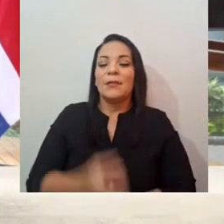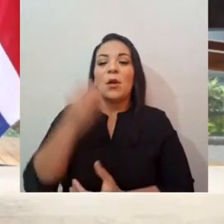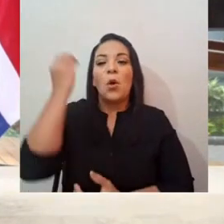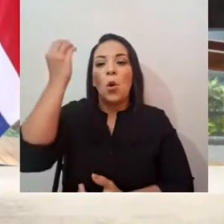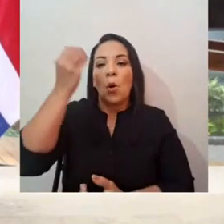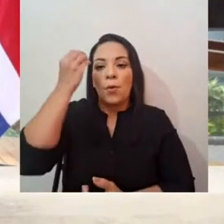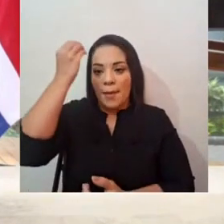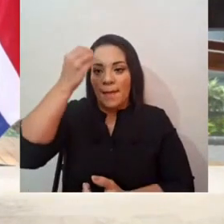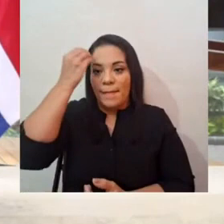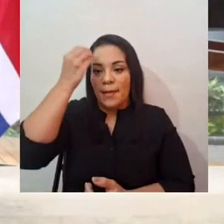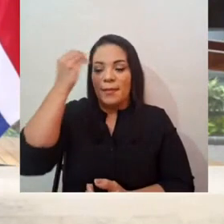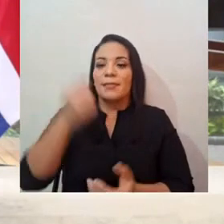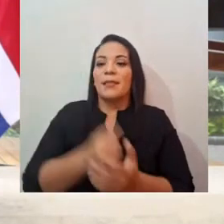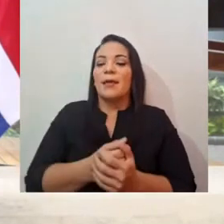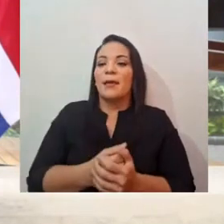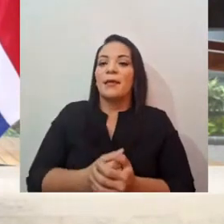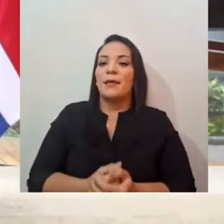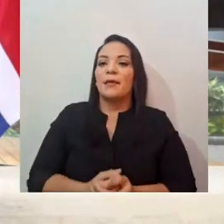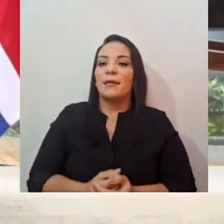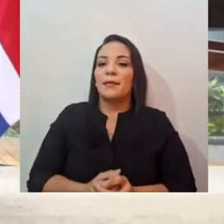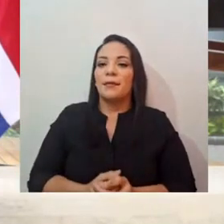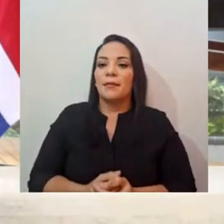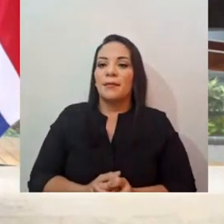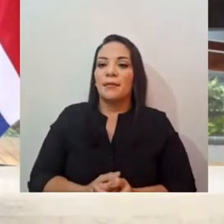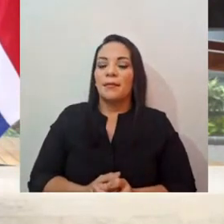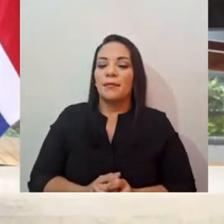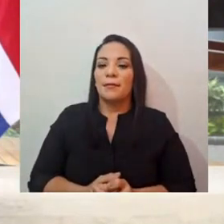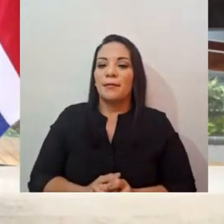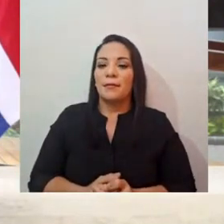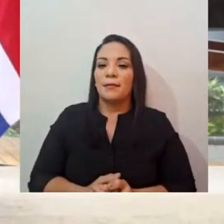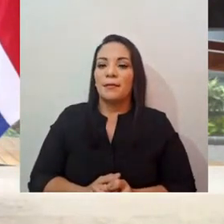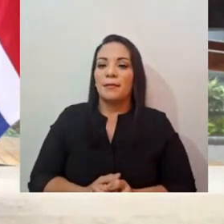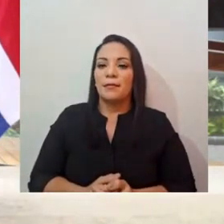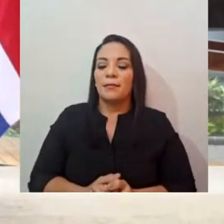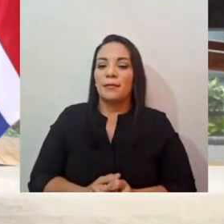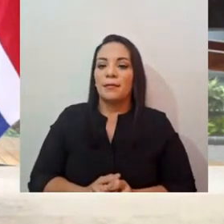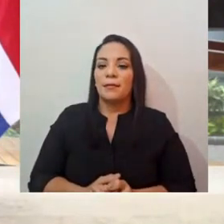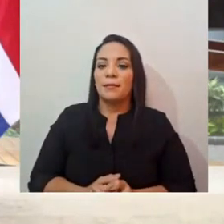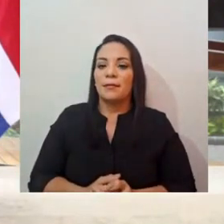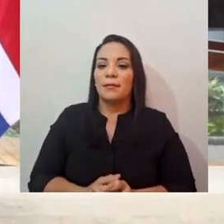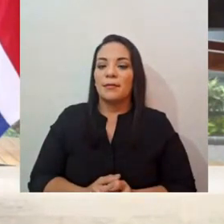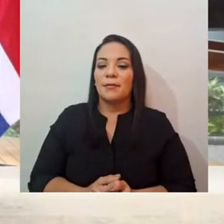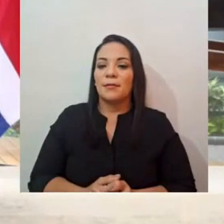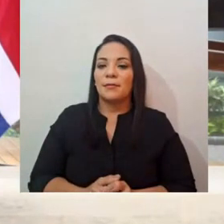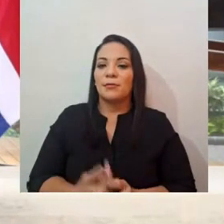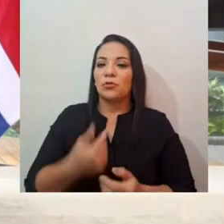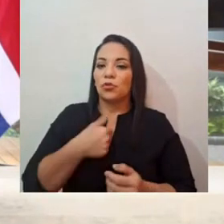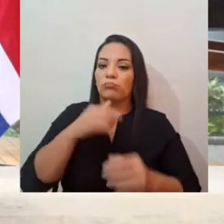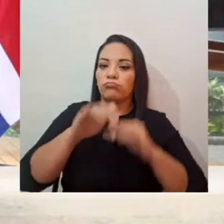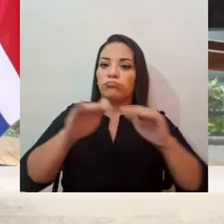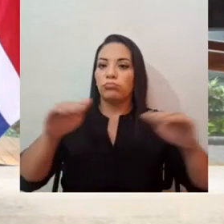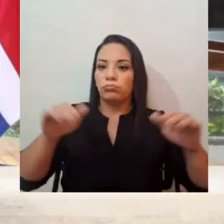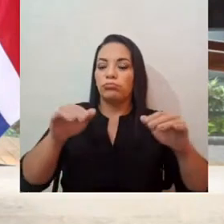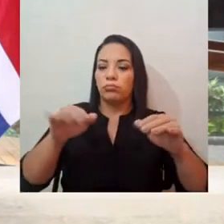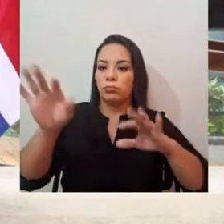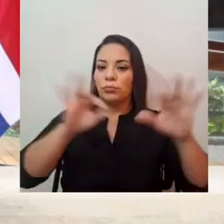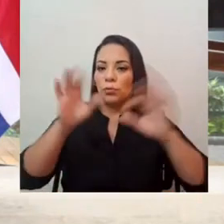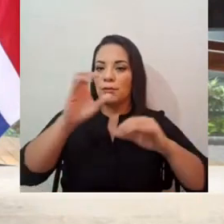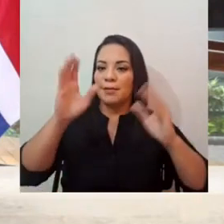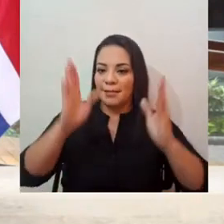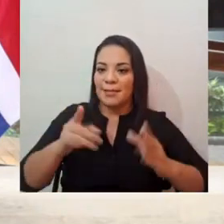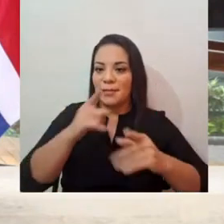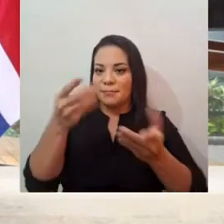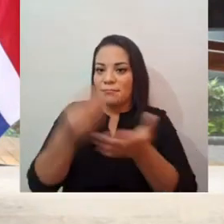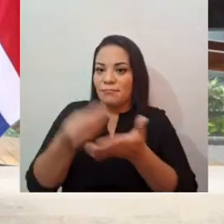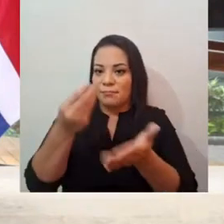no puedo terminar no haciendo la invitación a los costarricenses, en su calidad de consumidores,